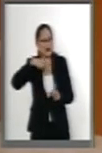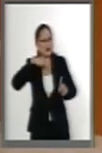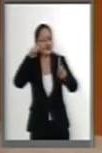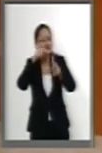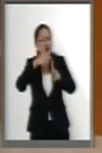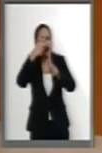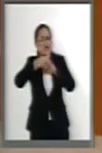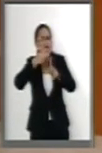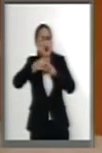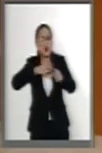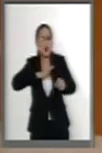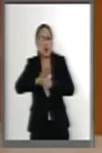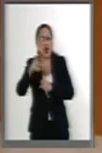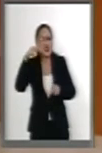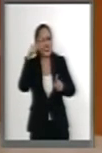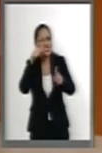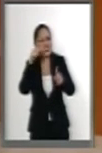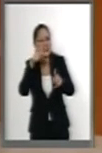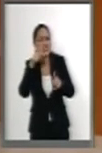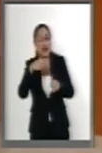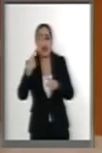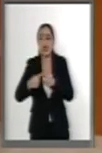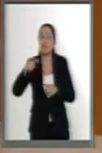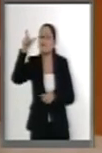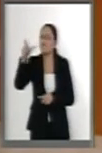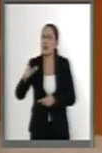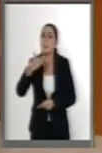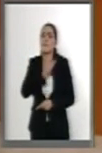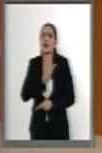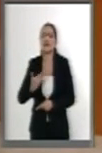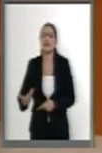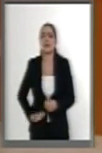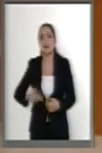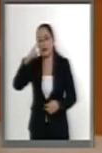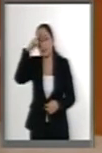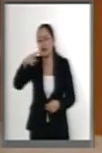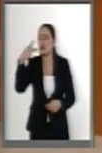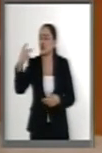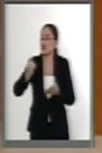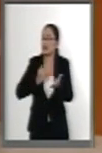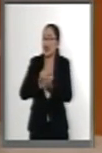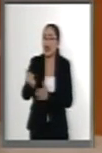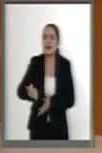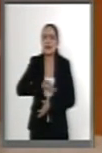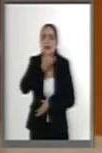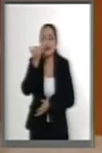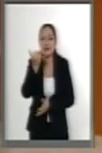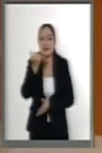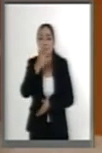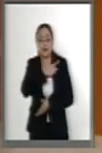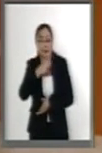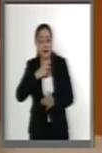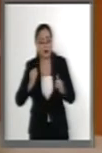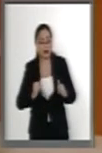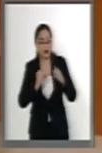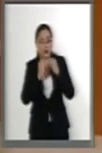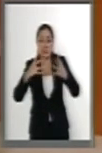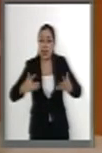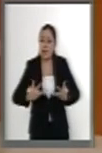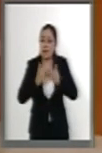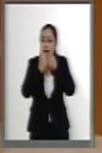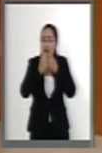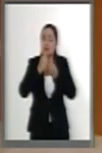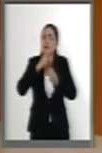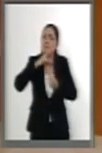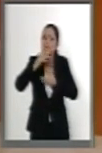criticando severamente al presidente por sus decisiones erráticas. Tenemos que salvar las instituciones. No